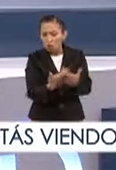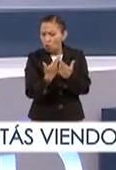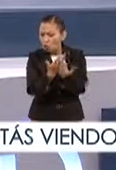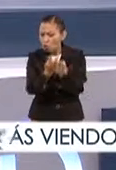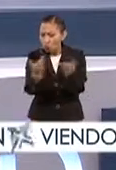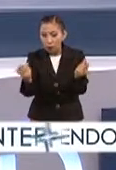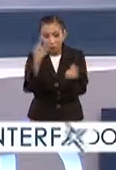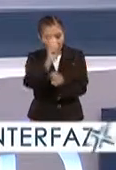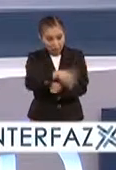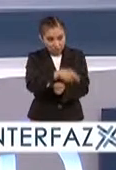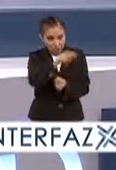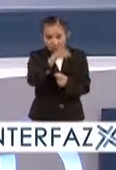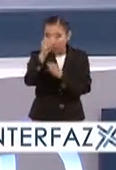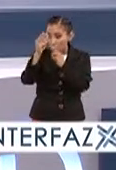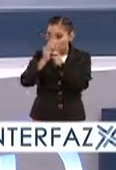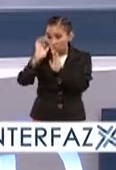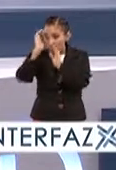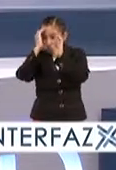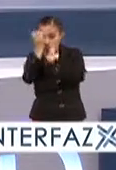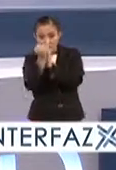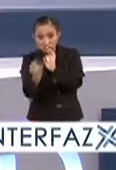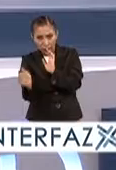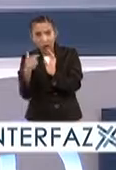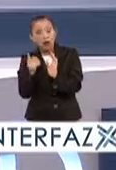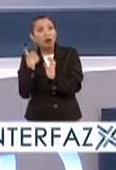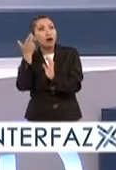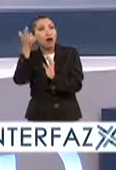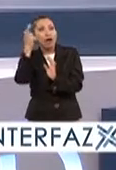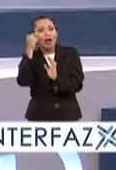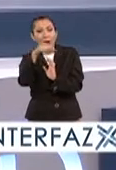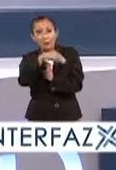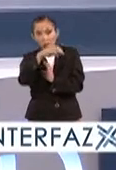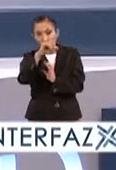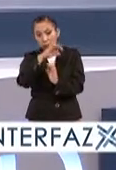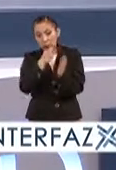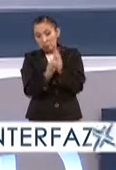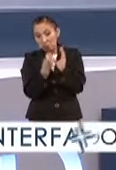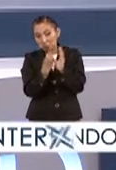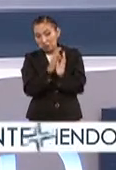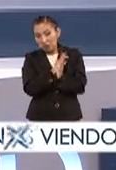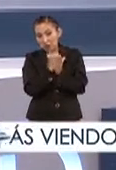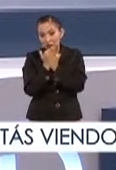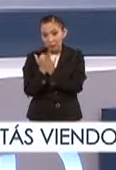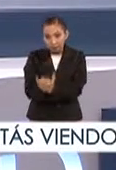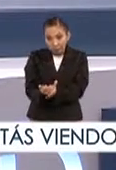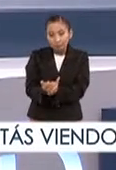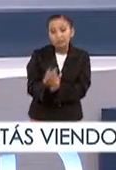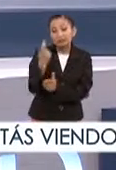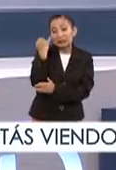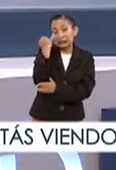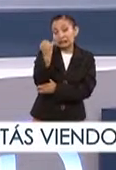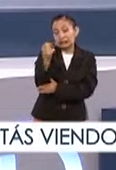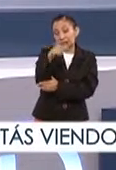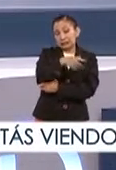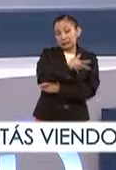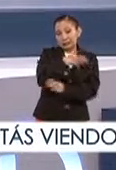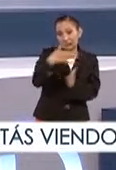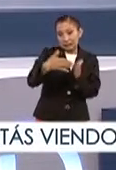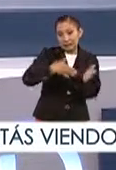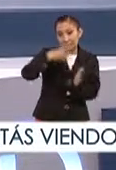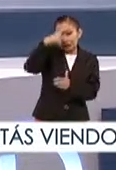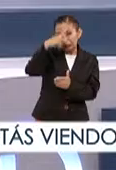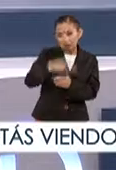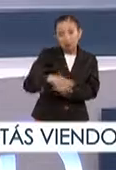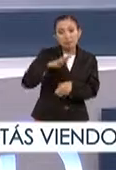una embajadora en el mundo. Nos gustaría, y quizá el MOOC puede contribuir a eso, que la idea que se tiene de cocina